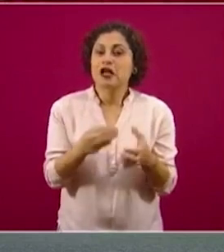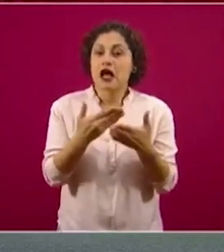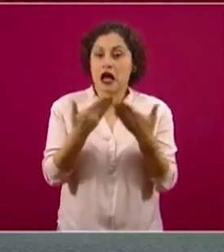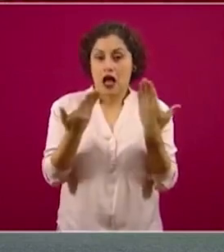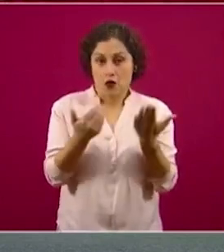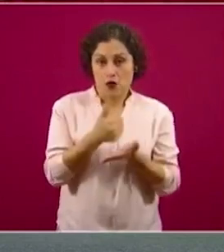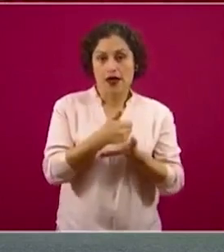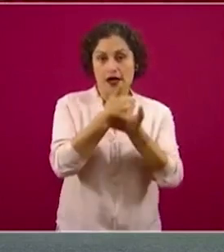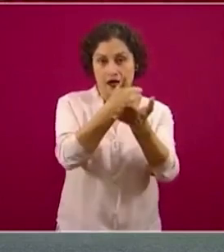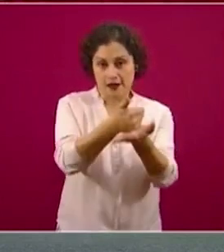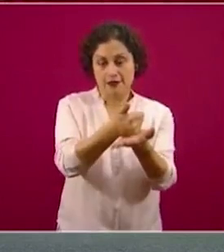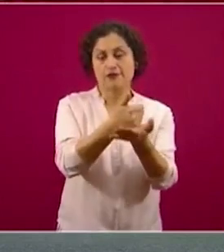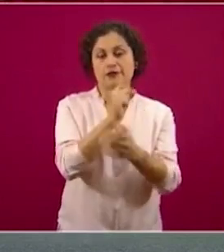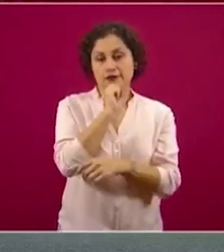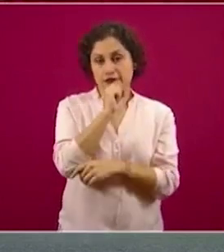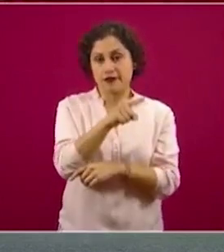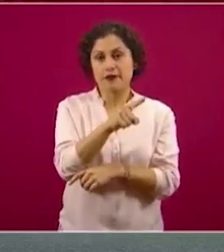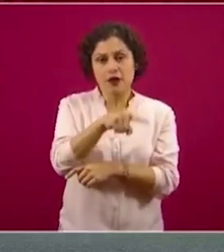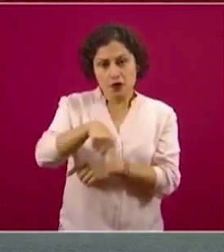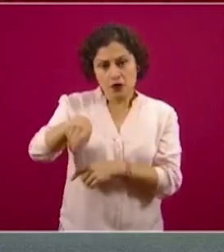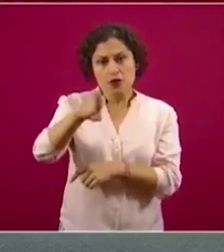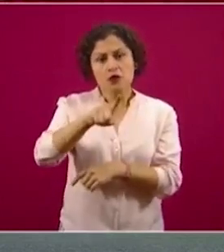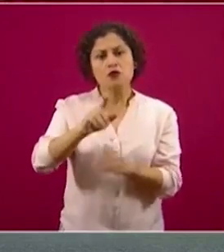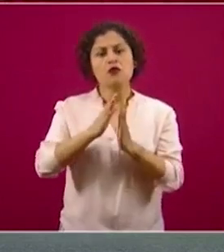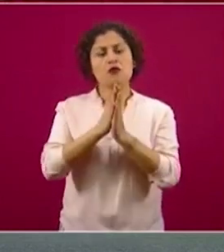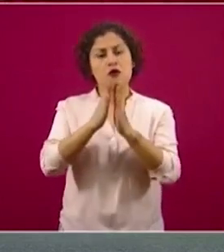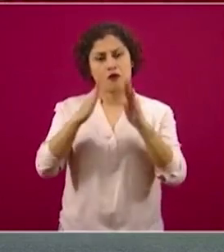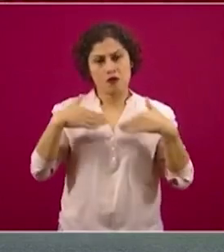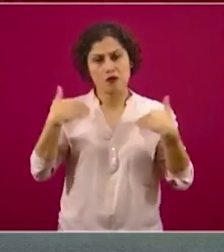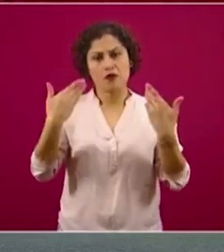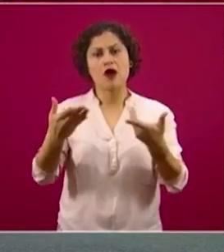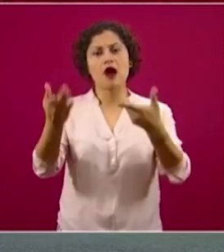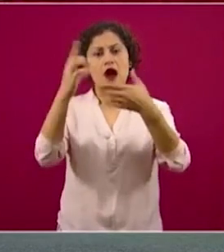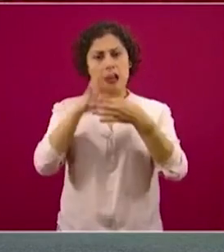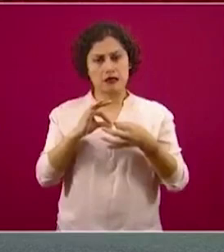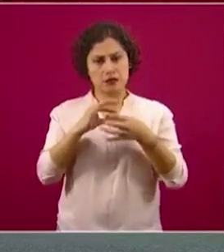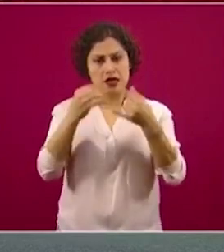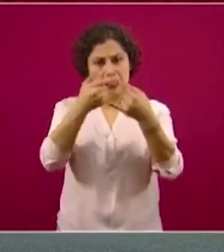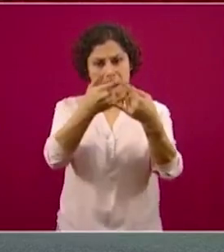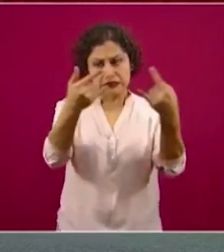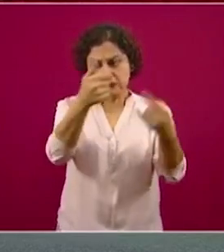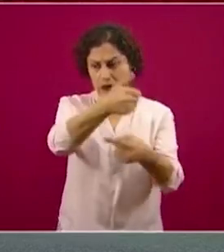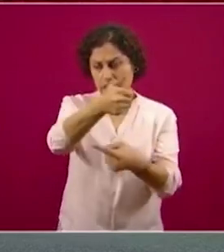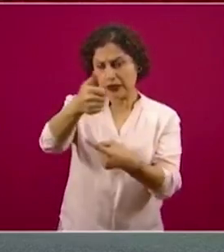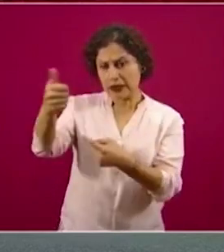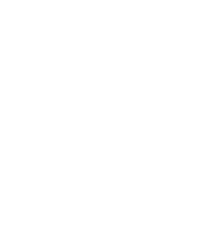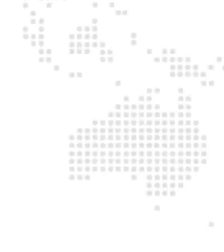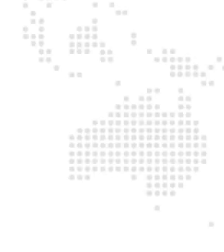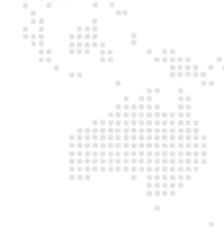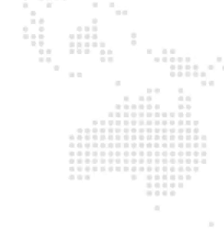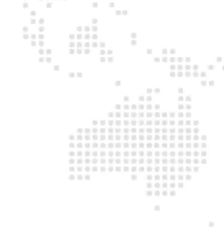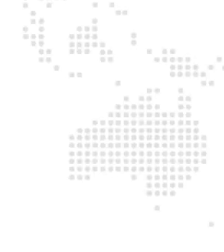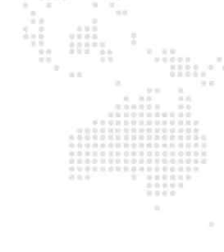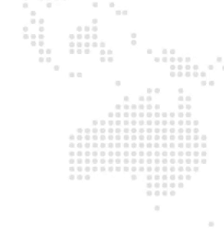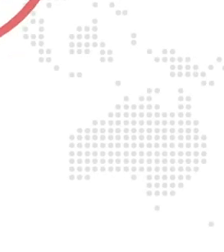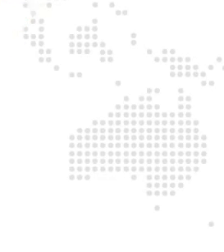cómo son, quiénes son, dónde están, qué hacen y para qué les va a servir este crédito.